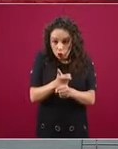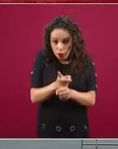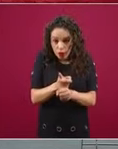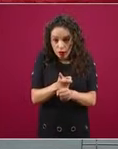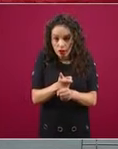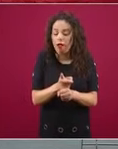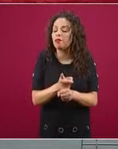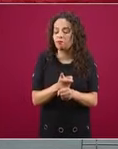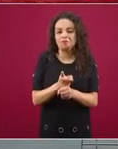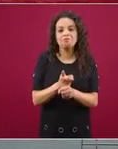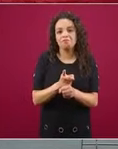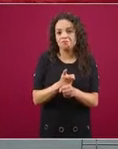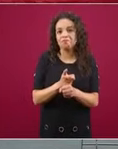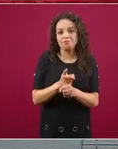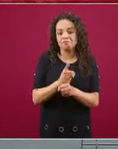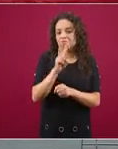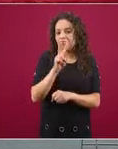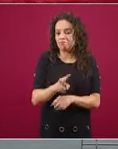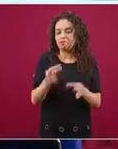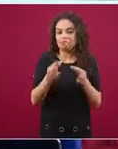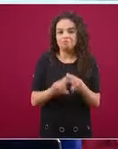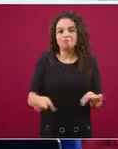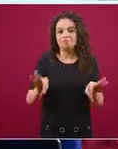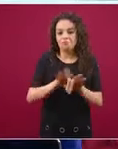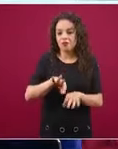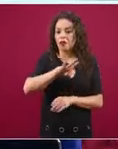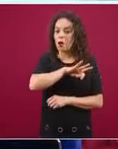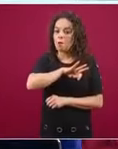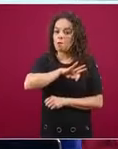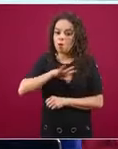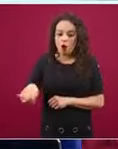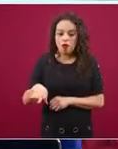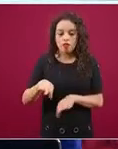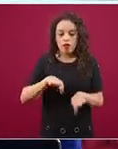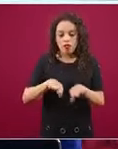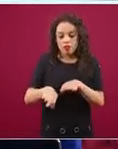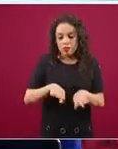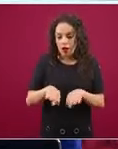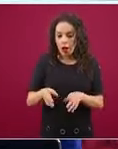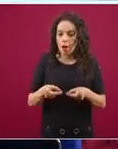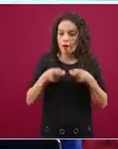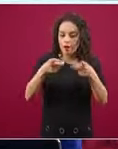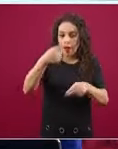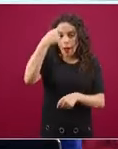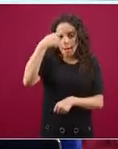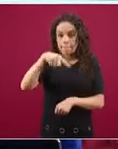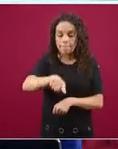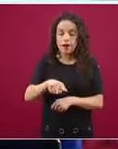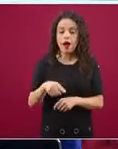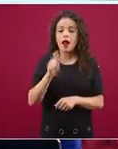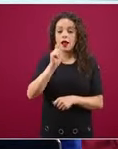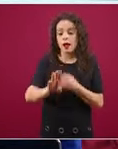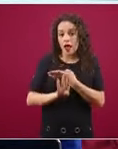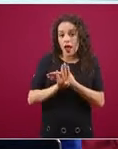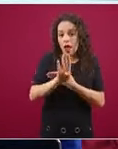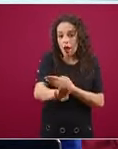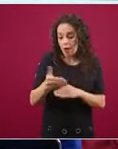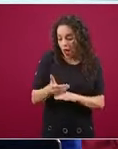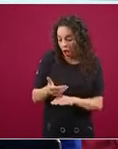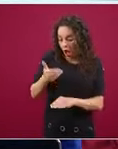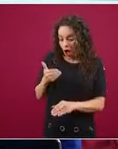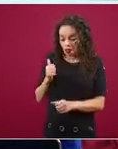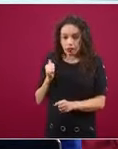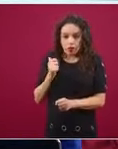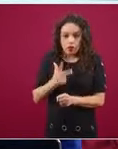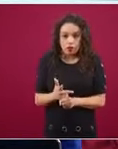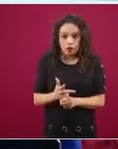trabajar y servir, el trabajar la prevención, el trabajar la atención primaria, la primera base, que es